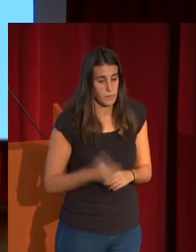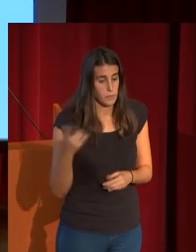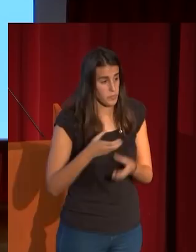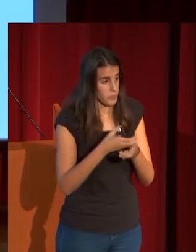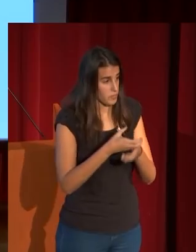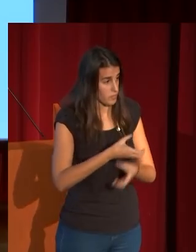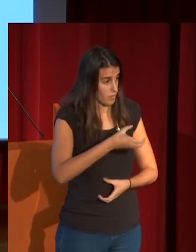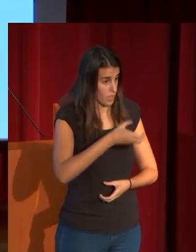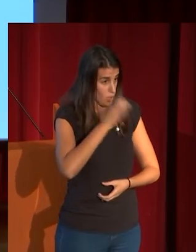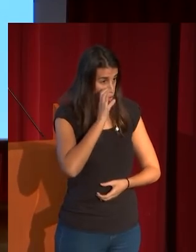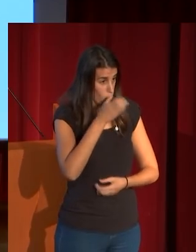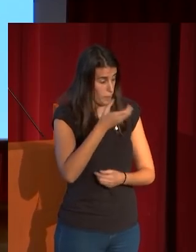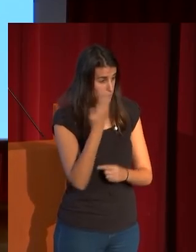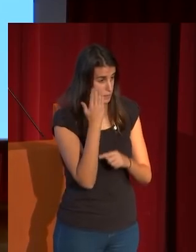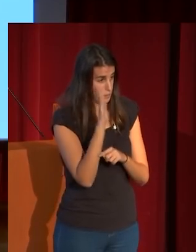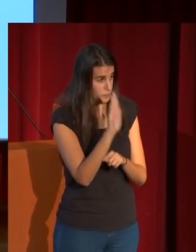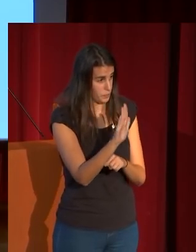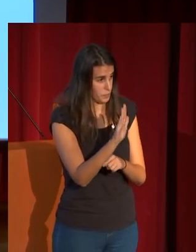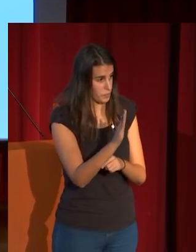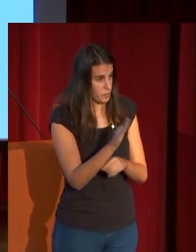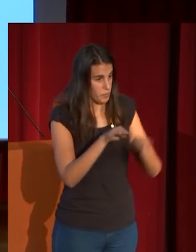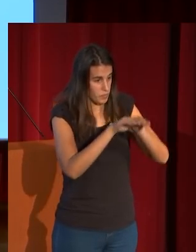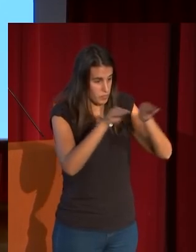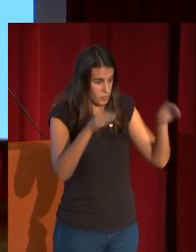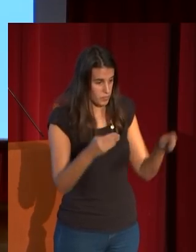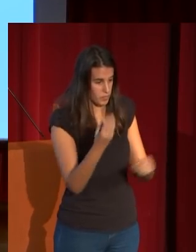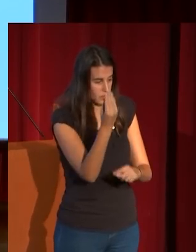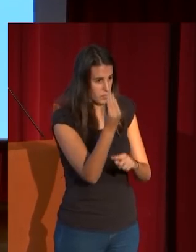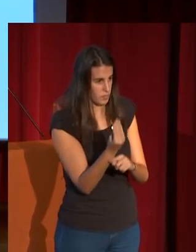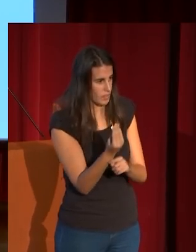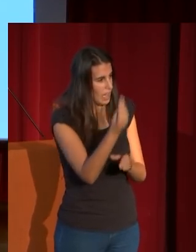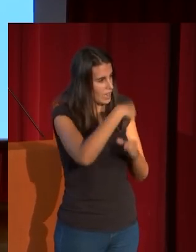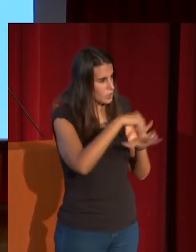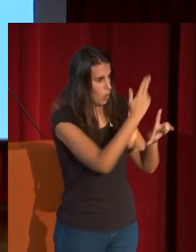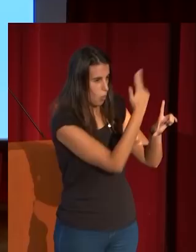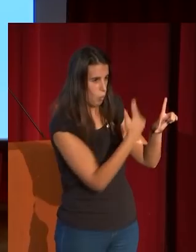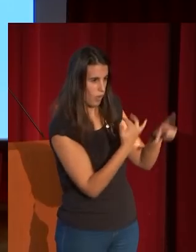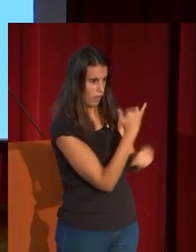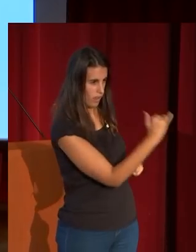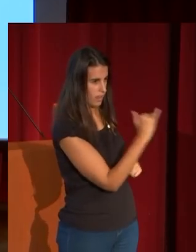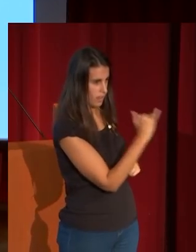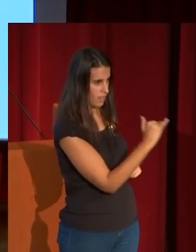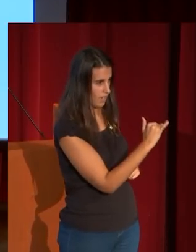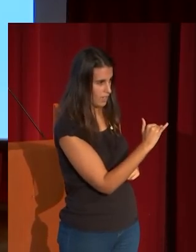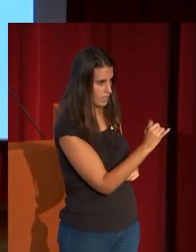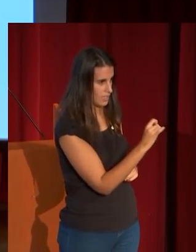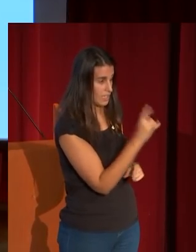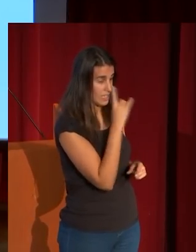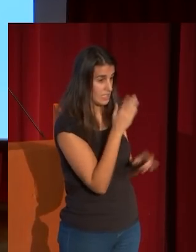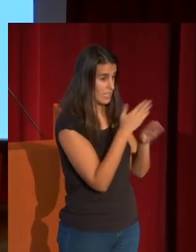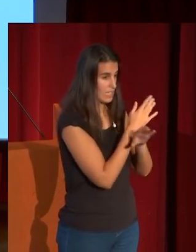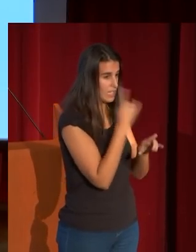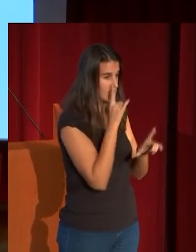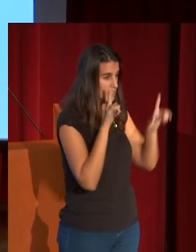copa la muestra encima del casón en la segunda versión la última la más moderna de las dos que aquí